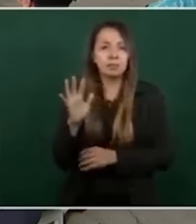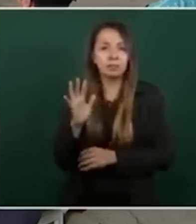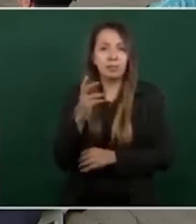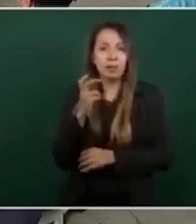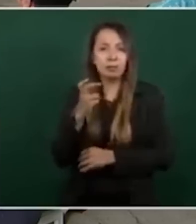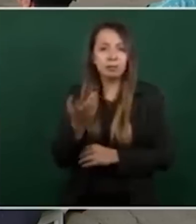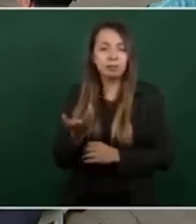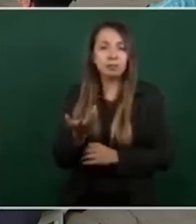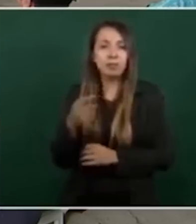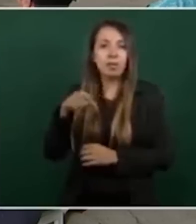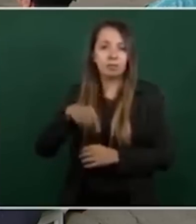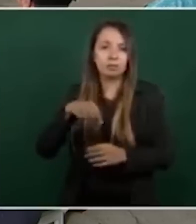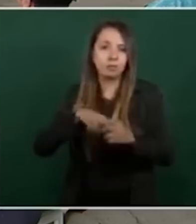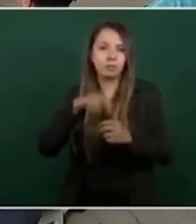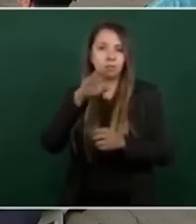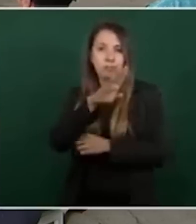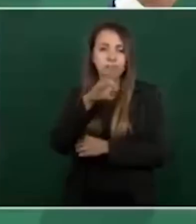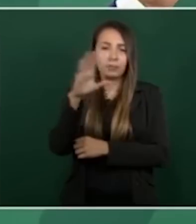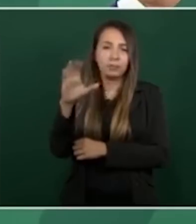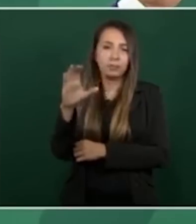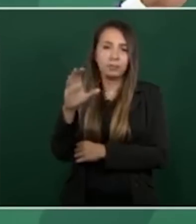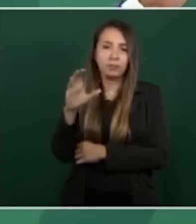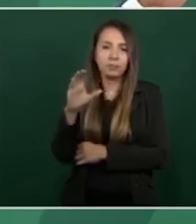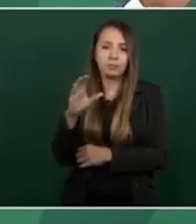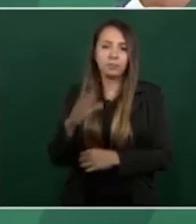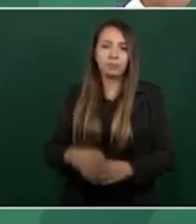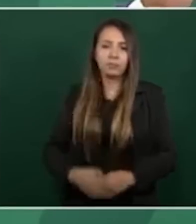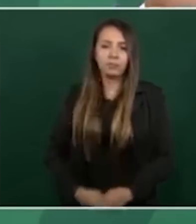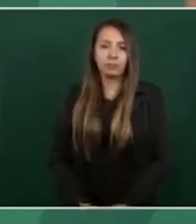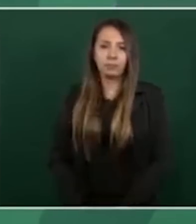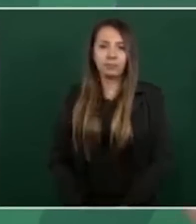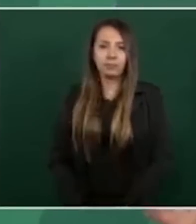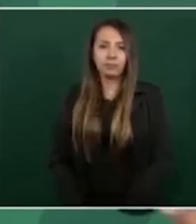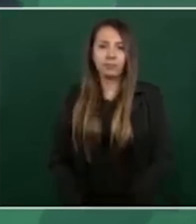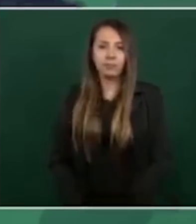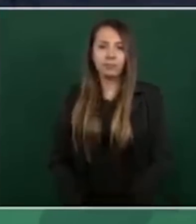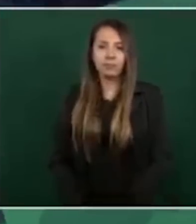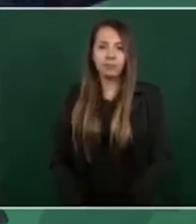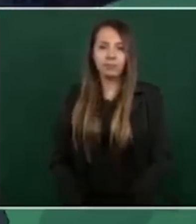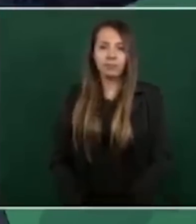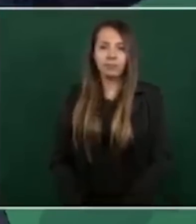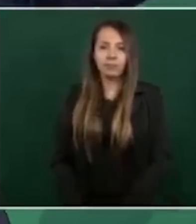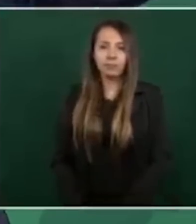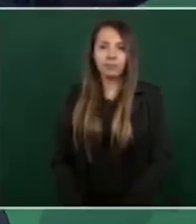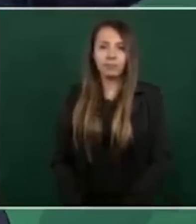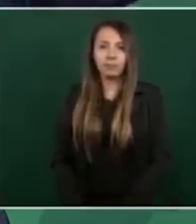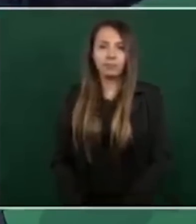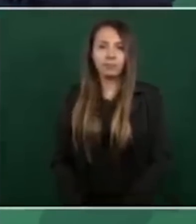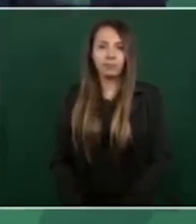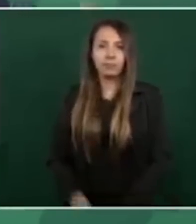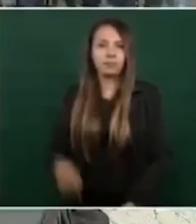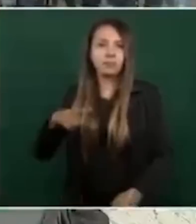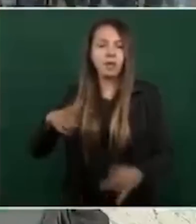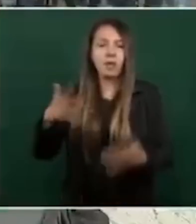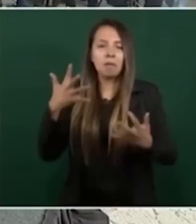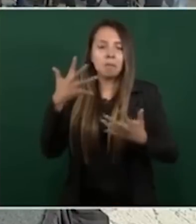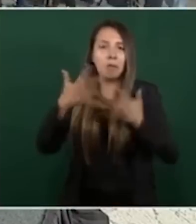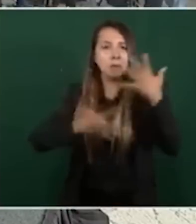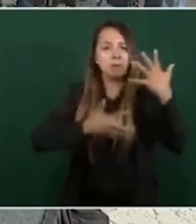en Baja California, y hacen escándalo